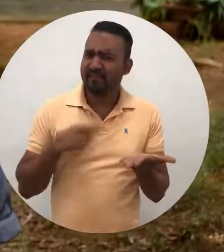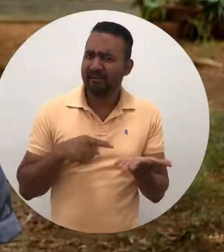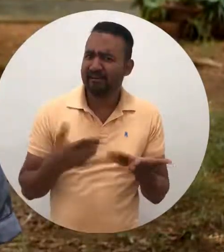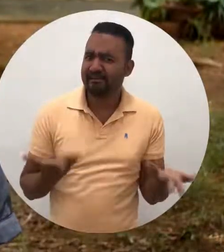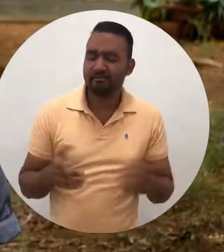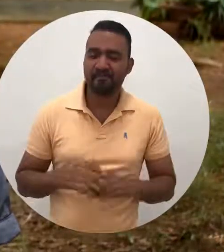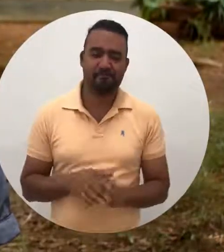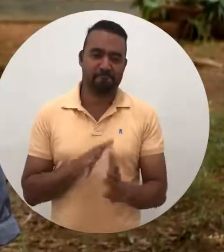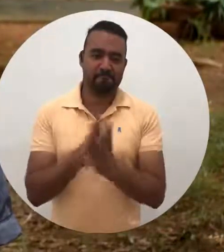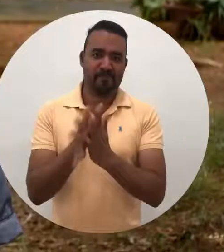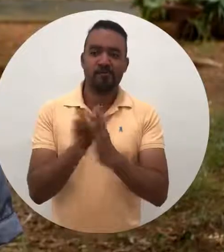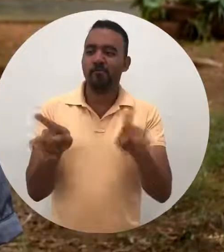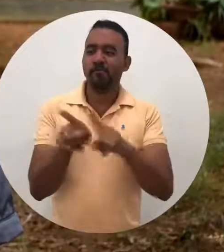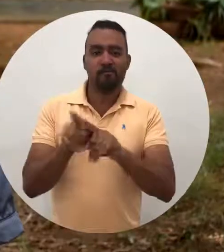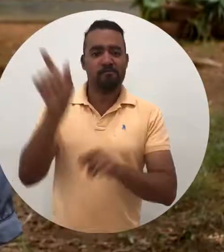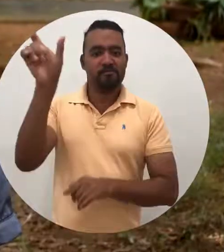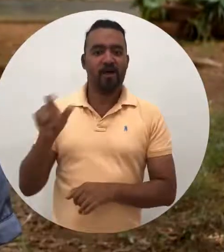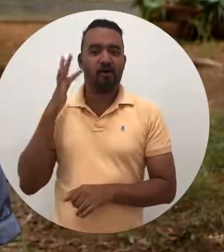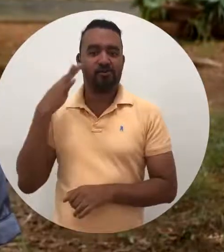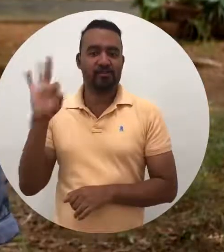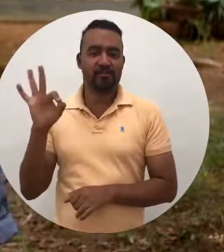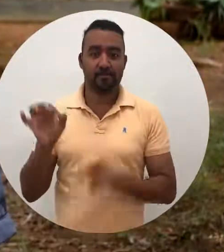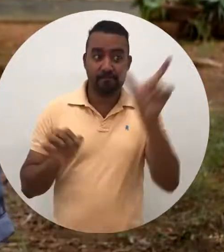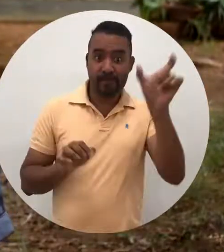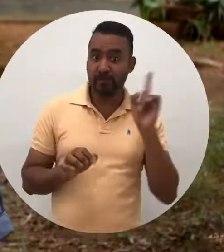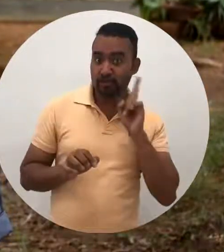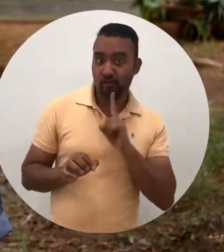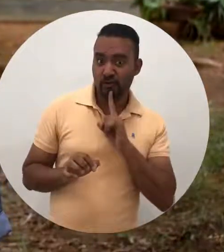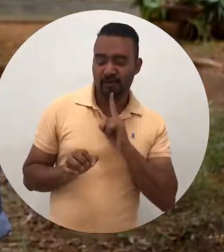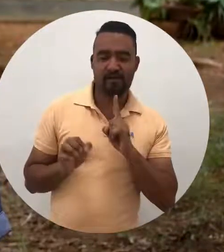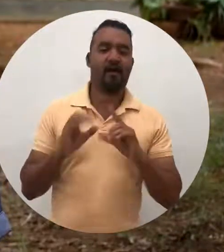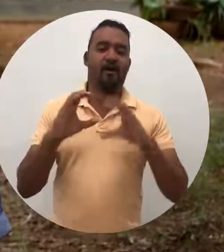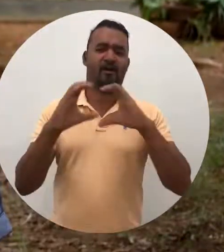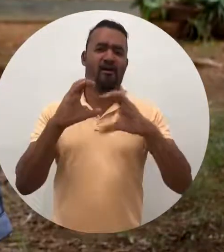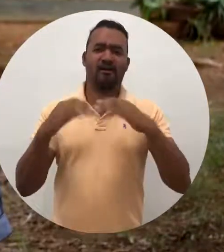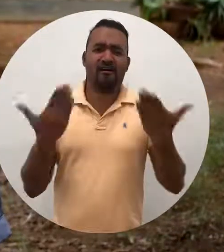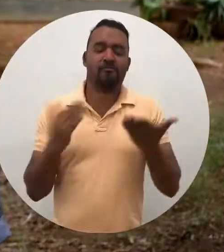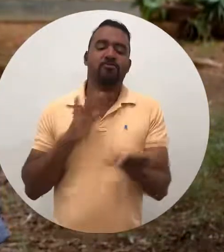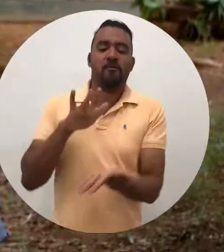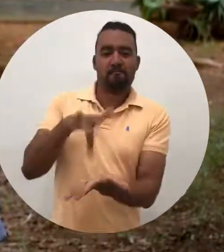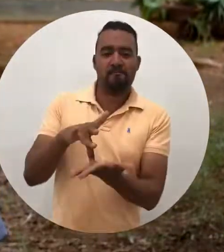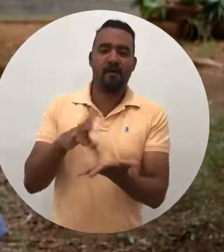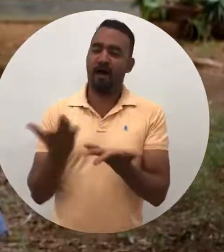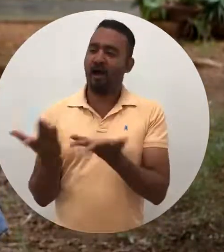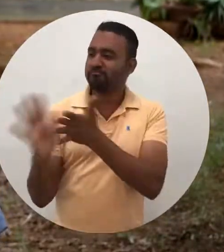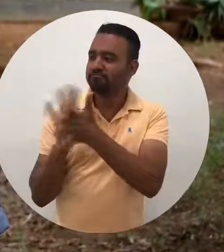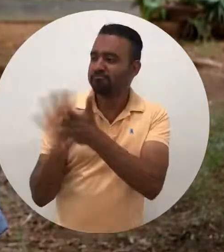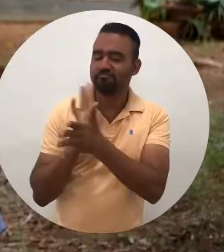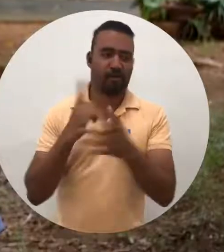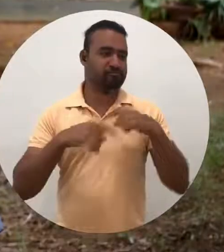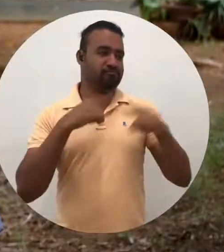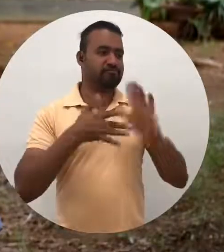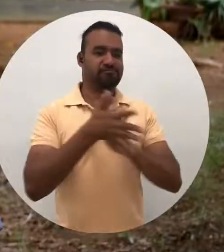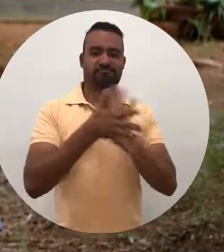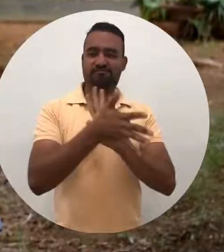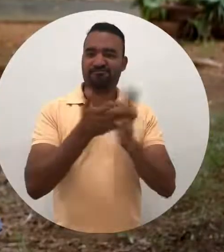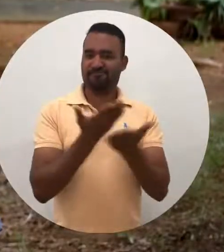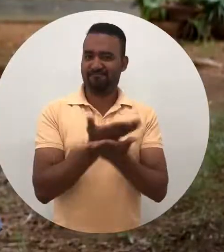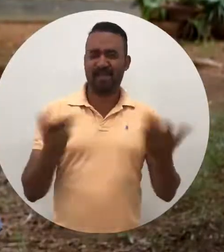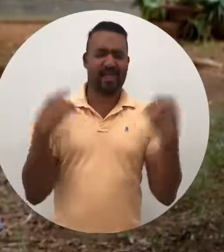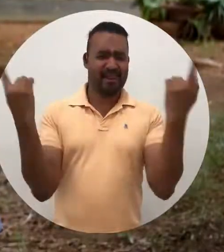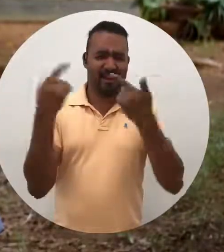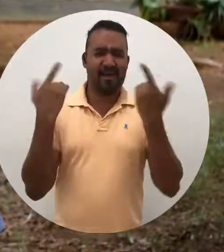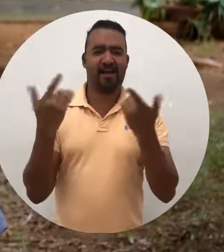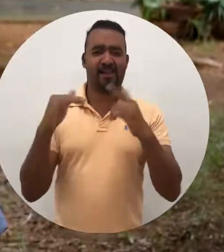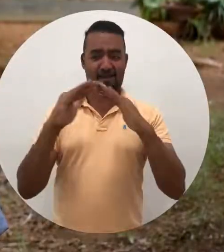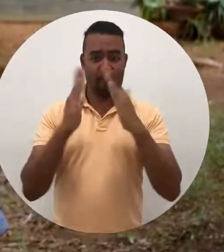Ser intérprete de lengua de señas es mediar los procesos comunicativos de los estudiantes sordos y oyentes y la comunidad educativa